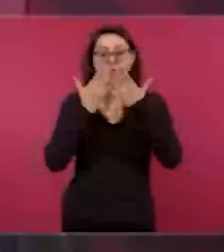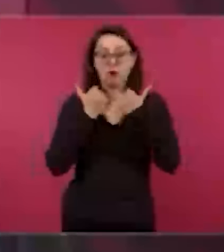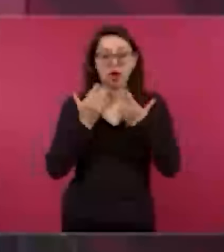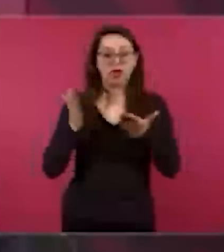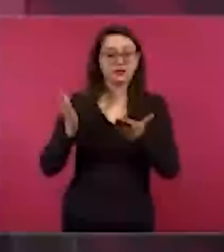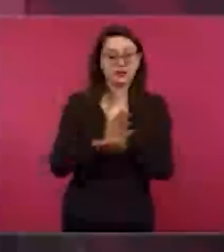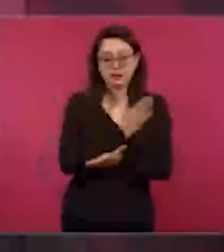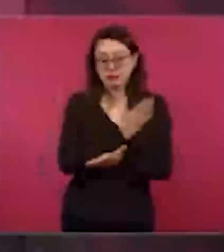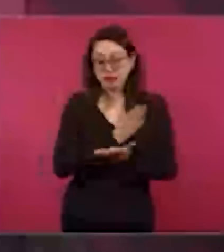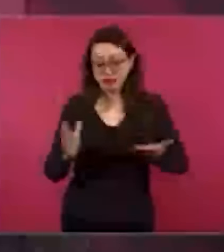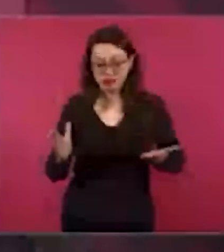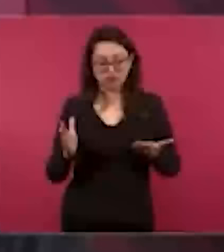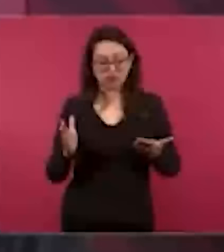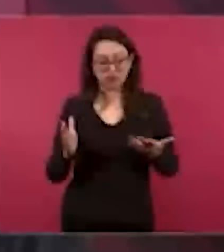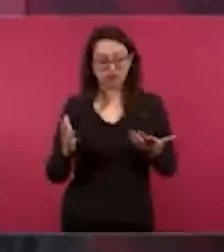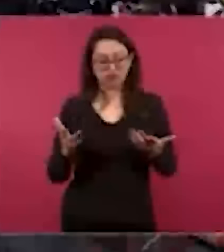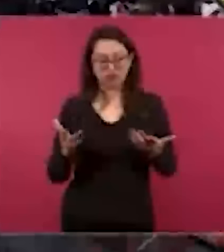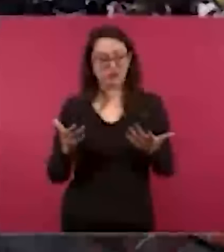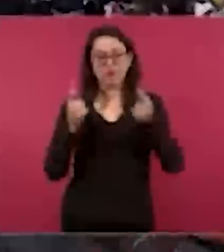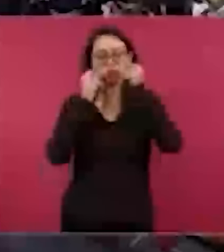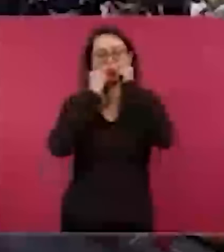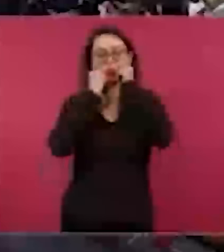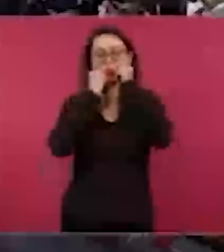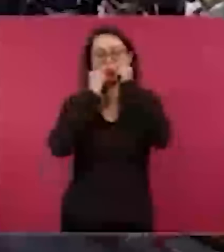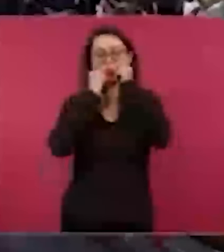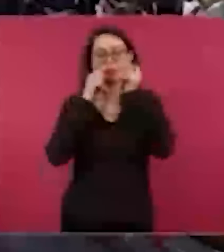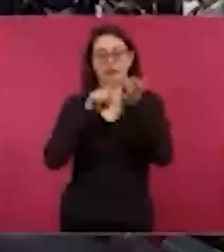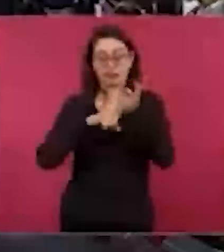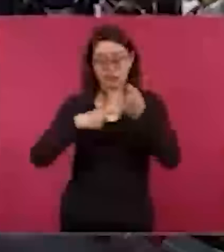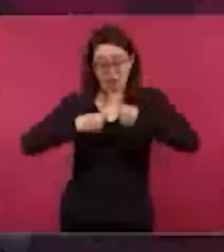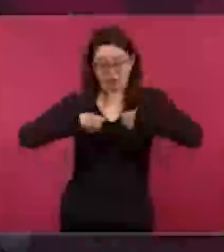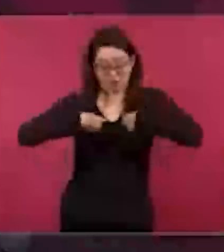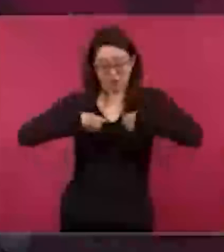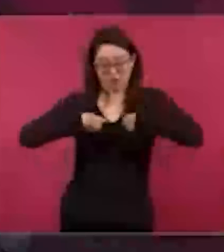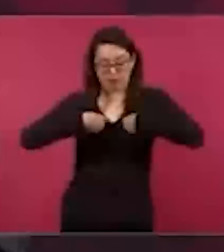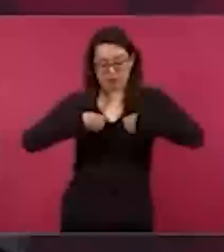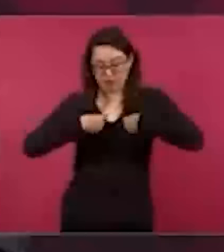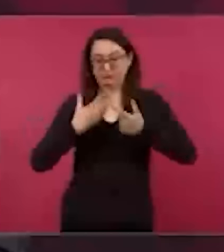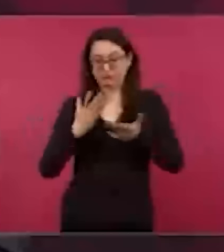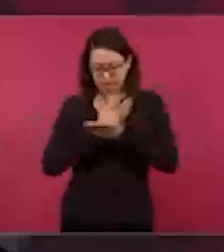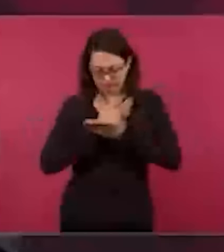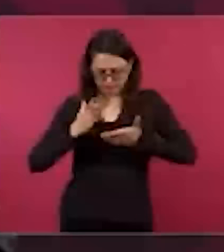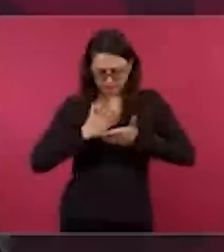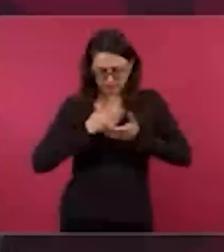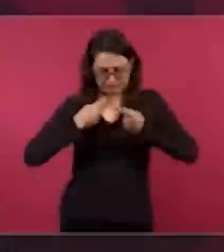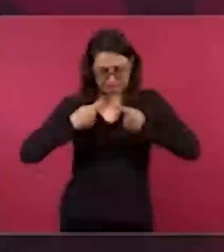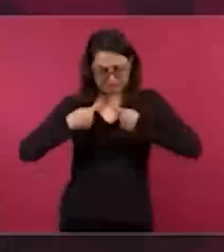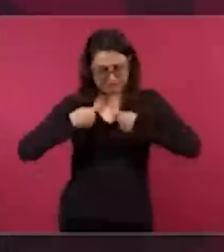Uno mismo tiene que aprender a no